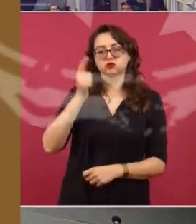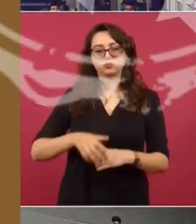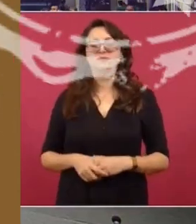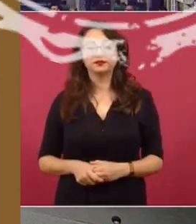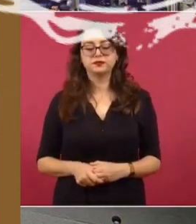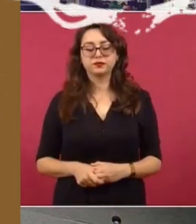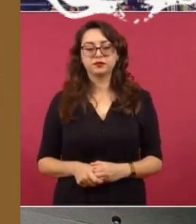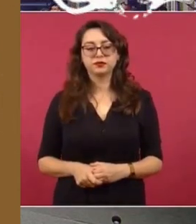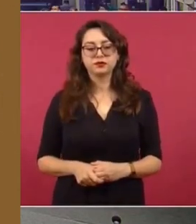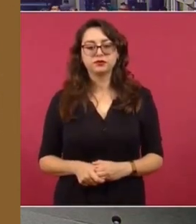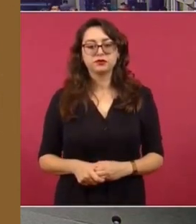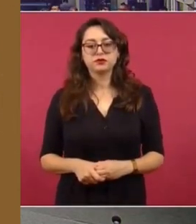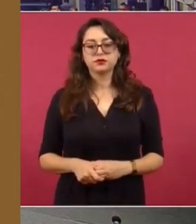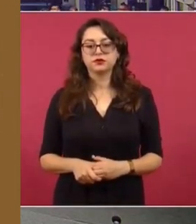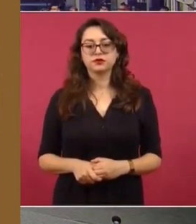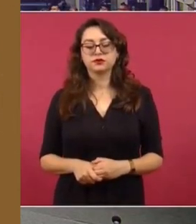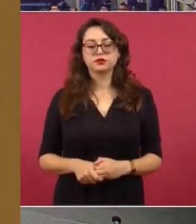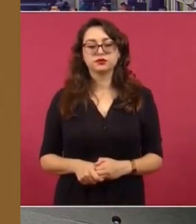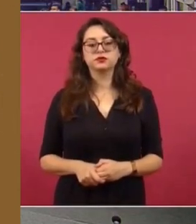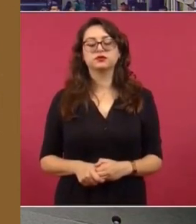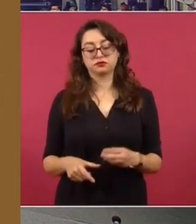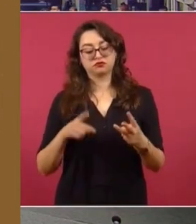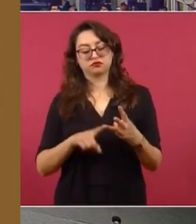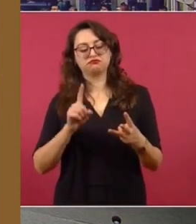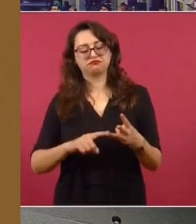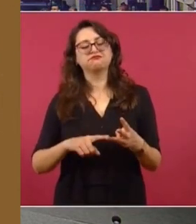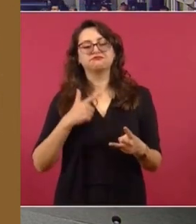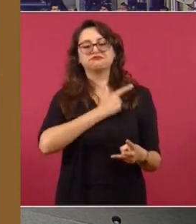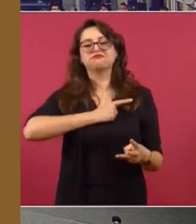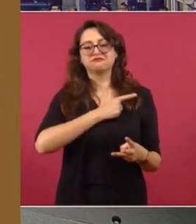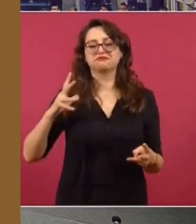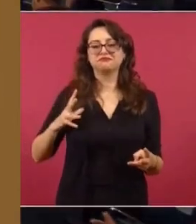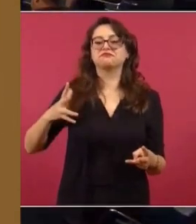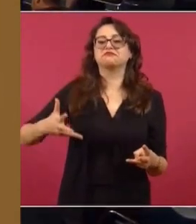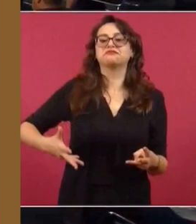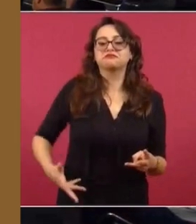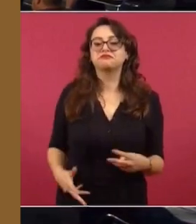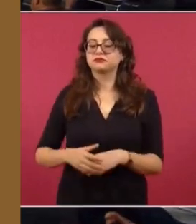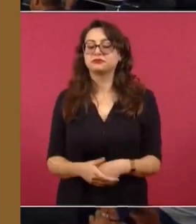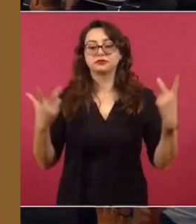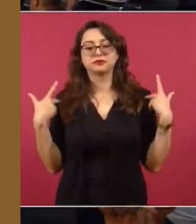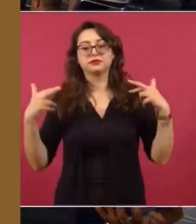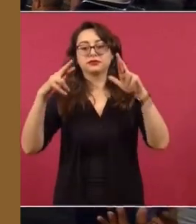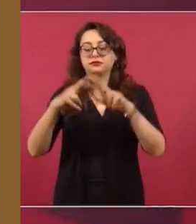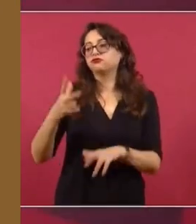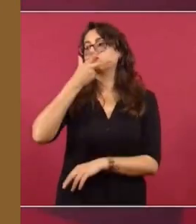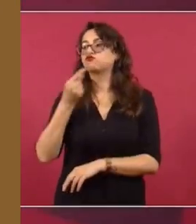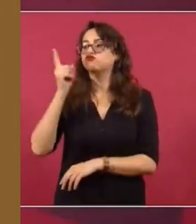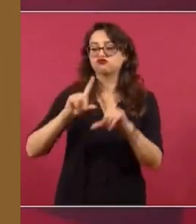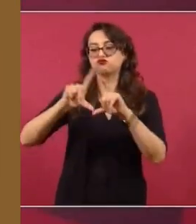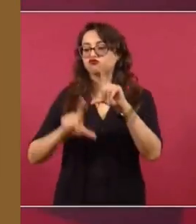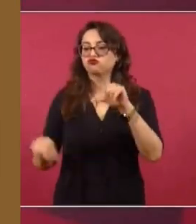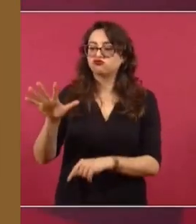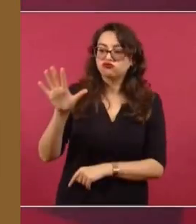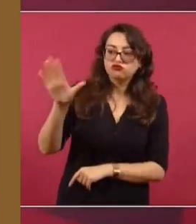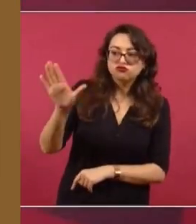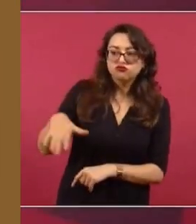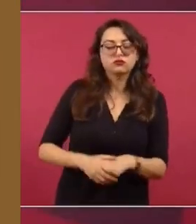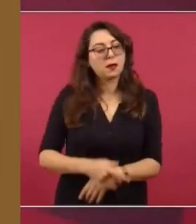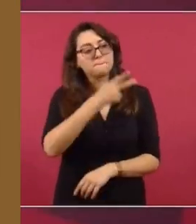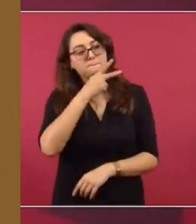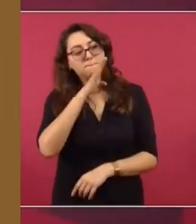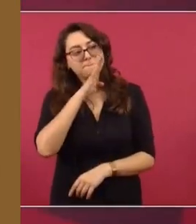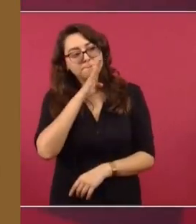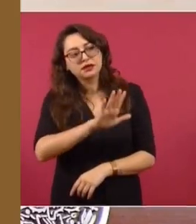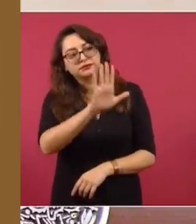Me causa también gran satisfacción poder informar al Magisterio Nacional y a madres y padres de familia que están en proceso de